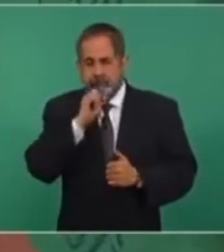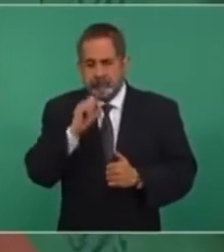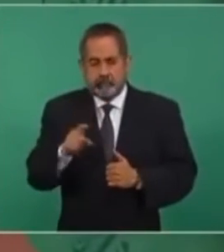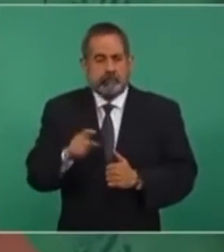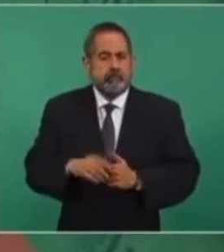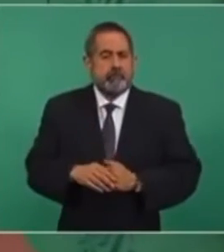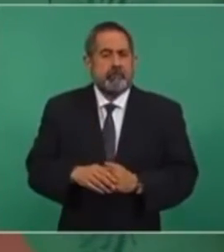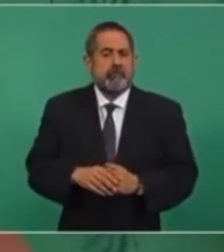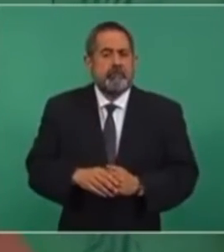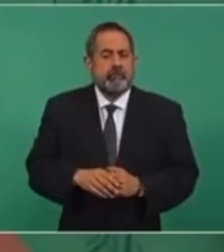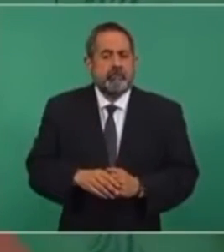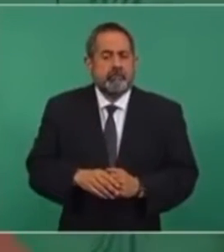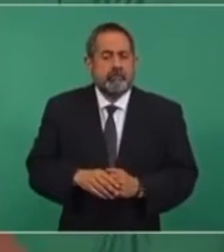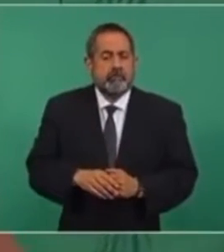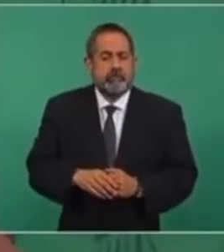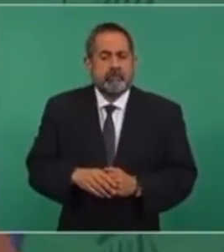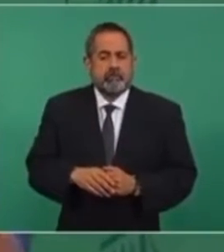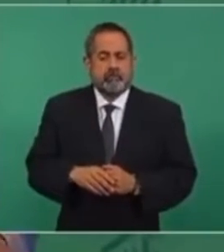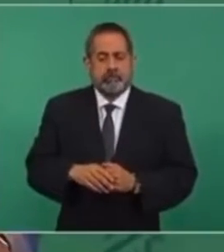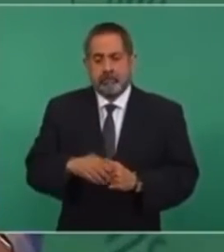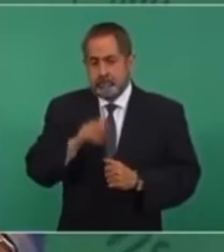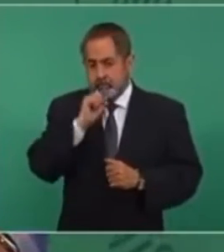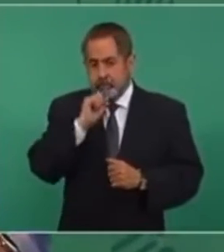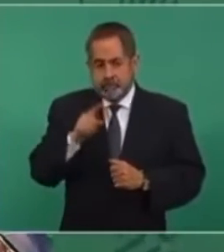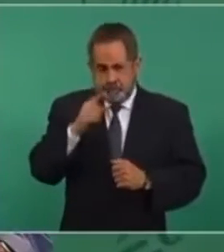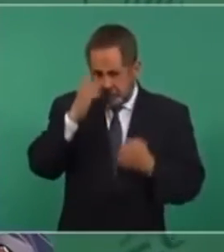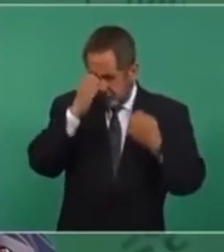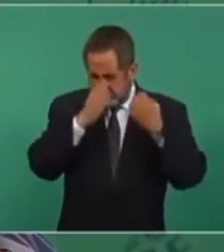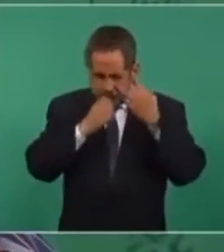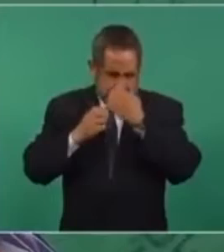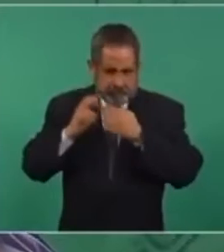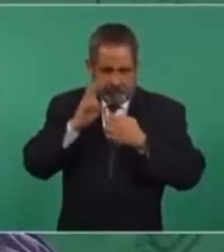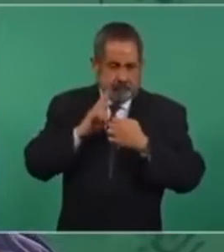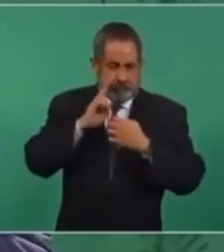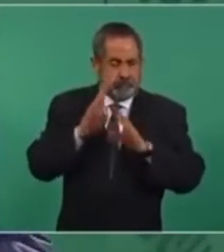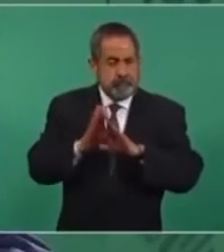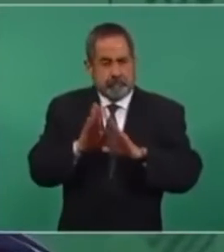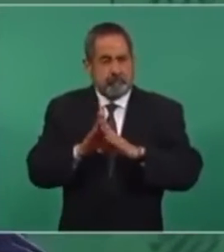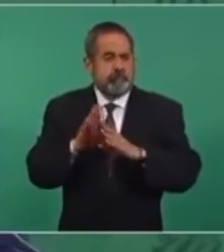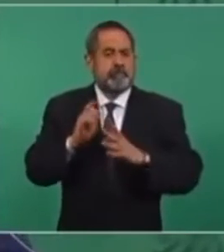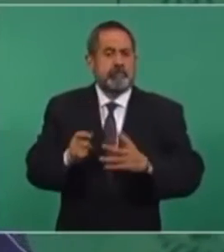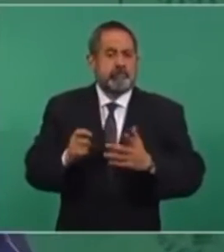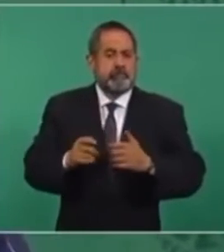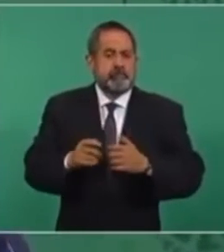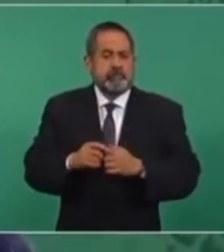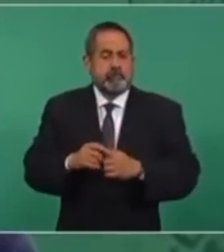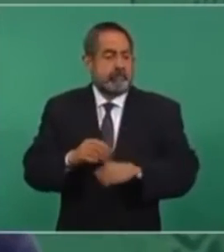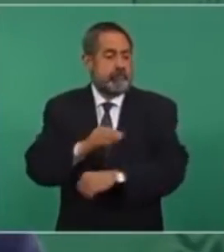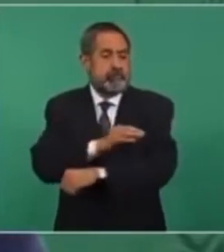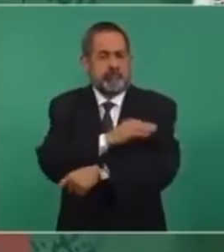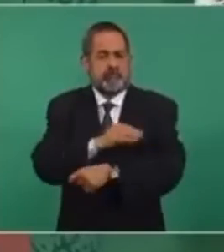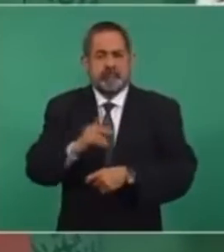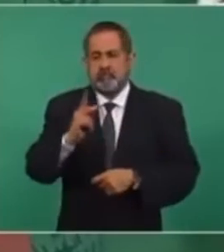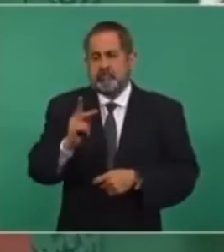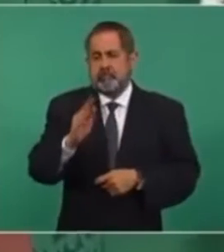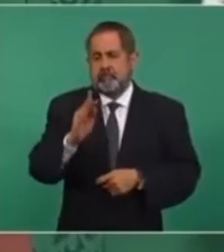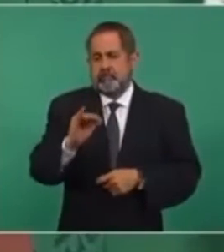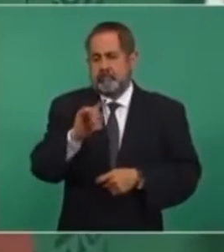propuesta deberá ser revisada por los especialistas en el tema de salud, quienes autorizarían, si es necesaria, la tercera dosis.